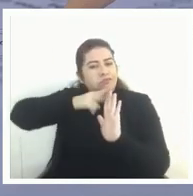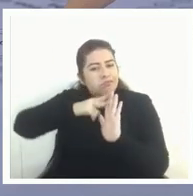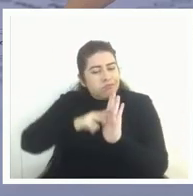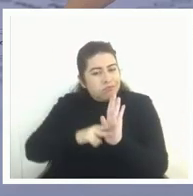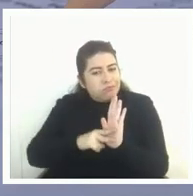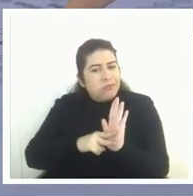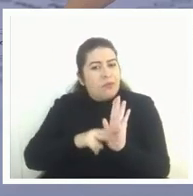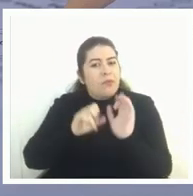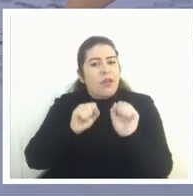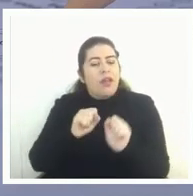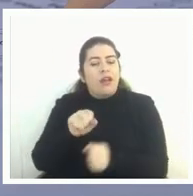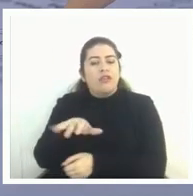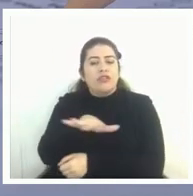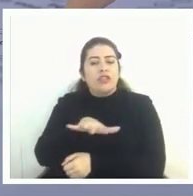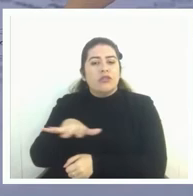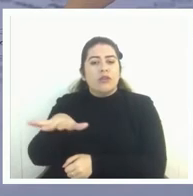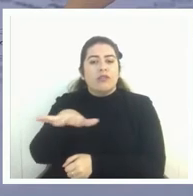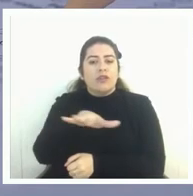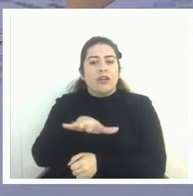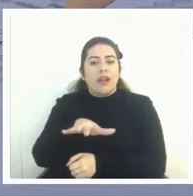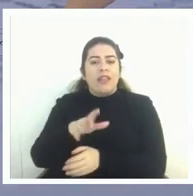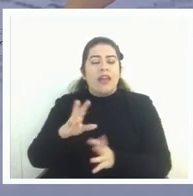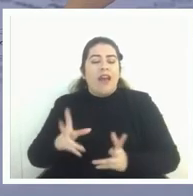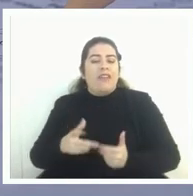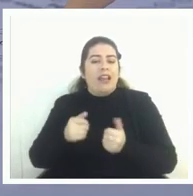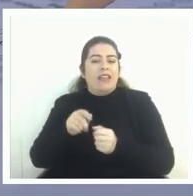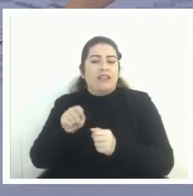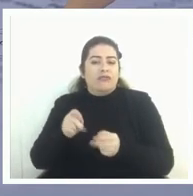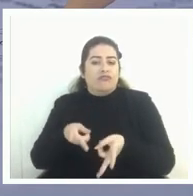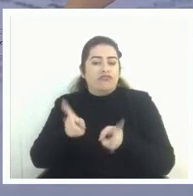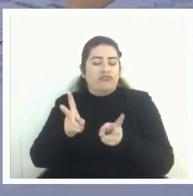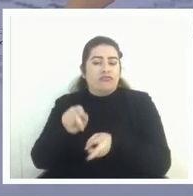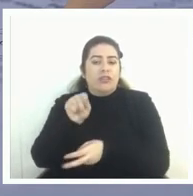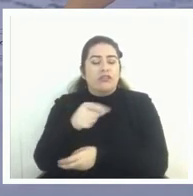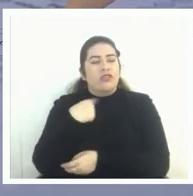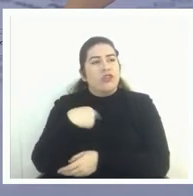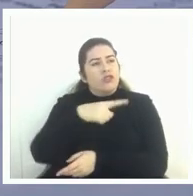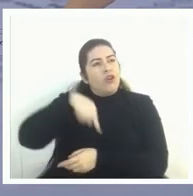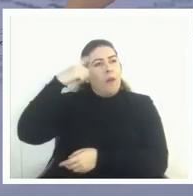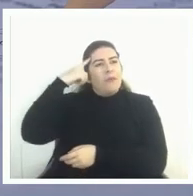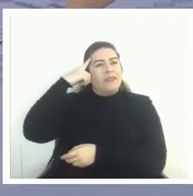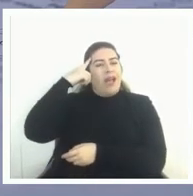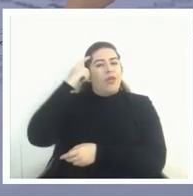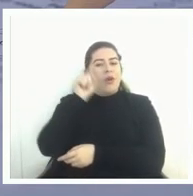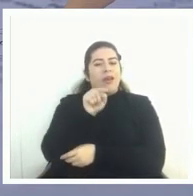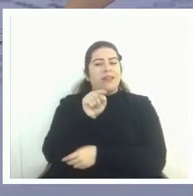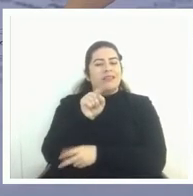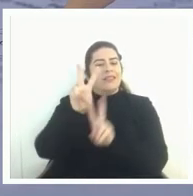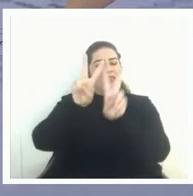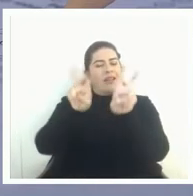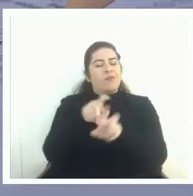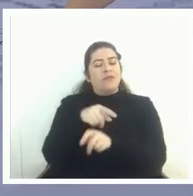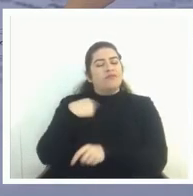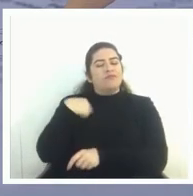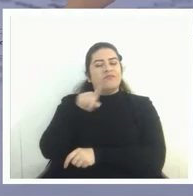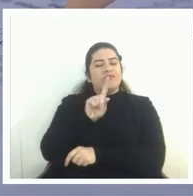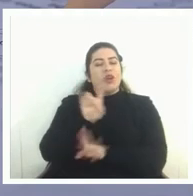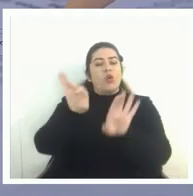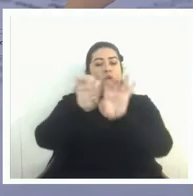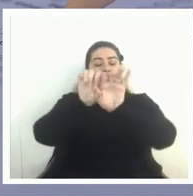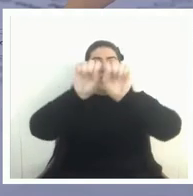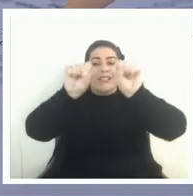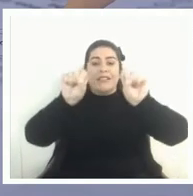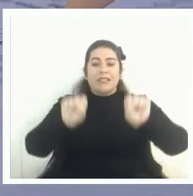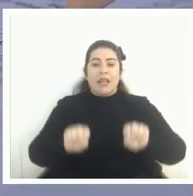condiciones de habilitación como esta solo que no hemos pensado mucho en ello no hemos pensado en un sistema que ha